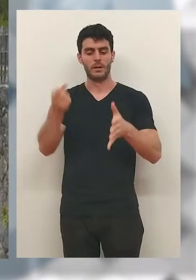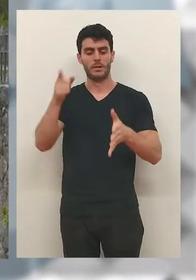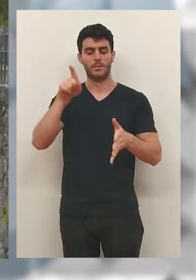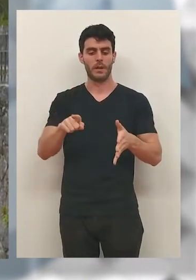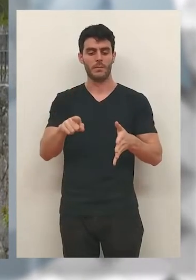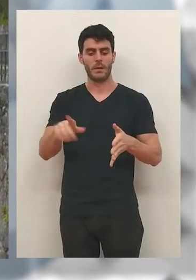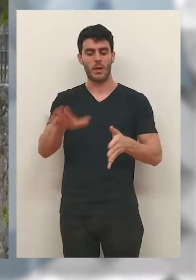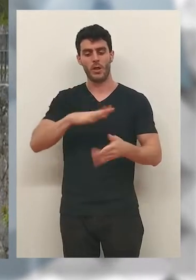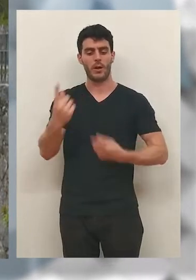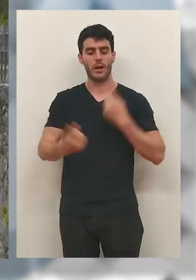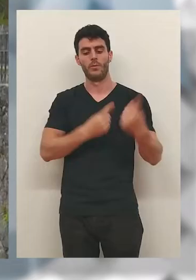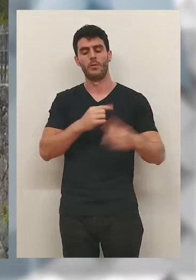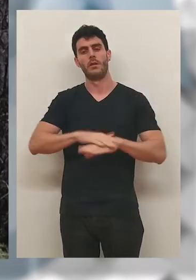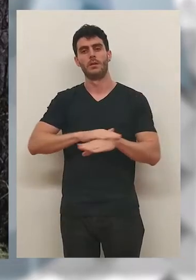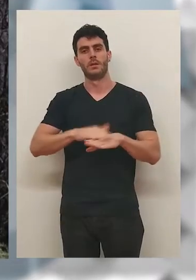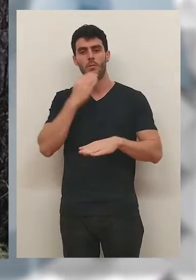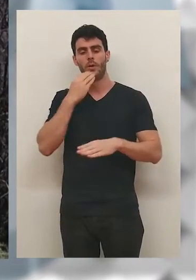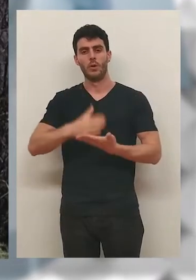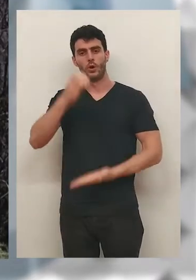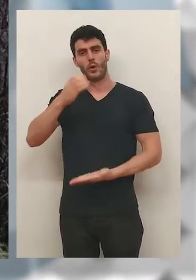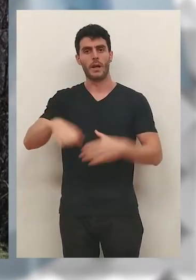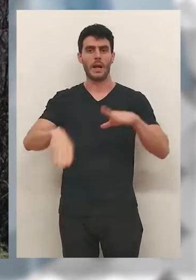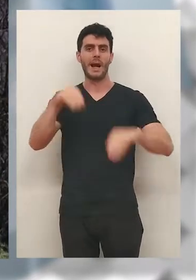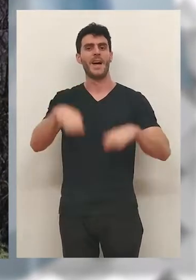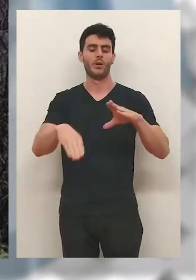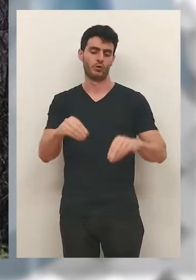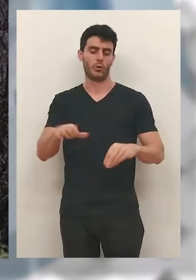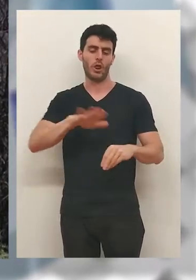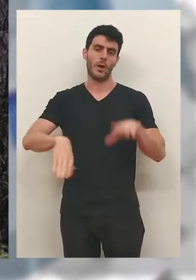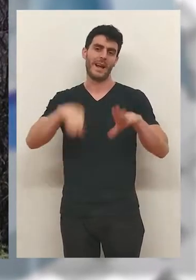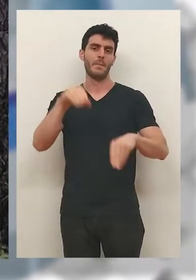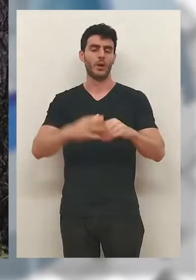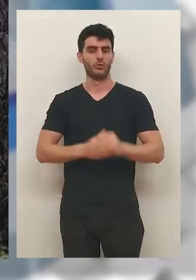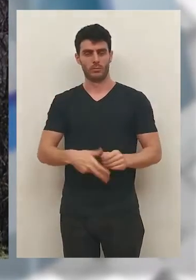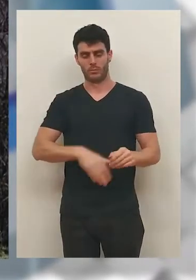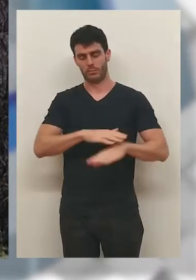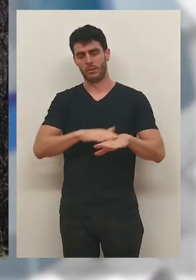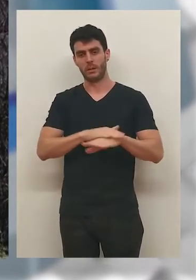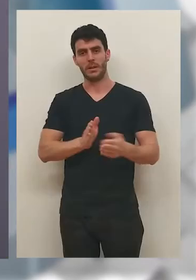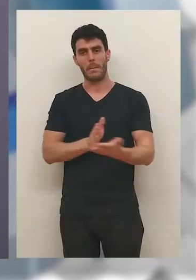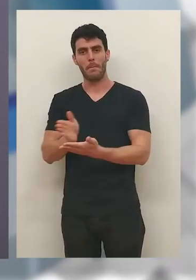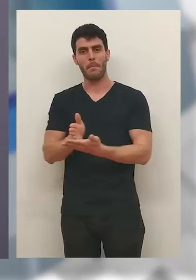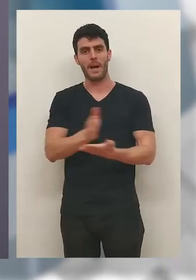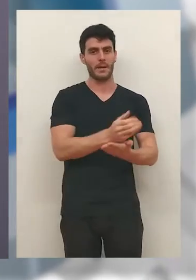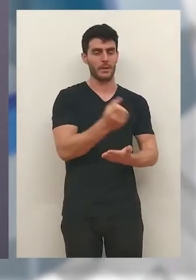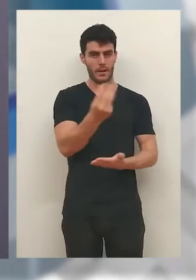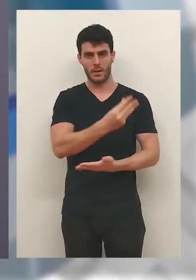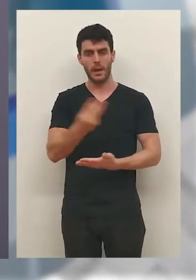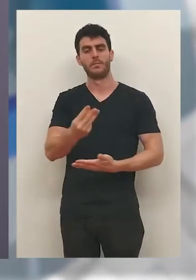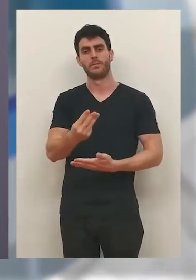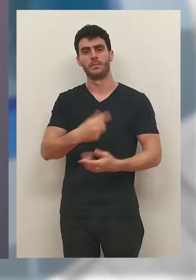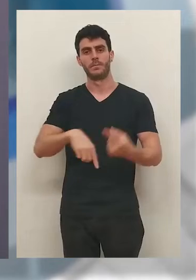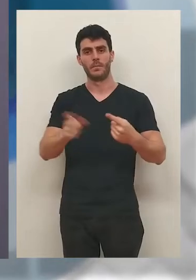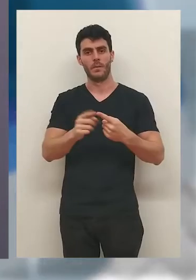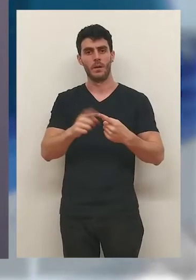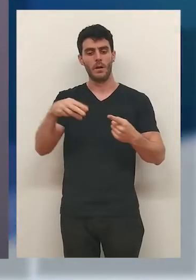y ahí estamos trabajando. Y también algunas zonas, fundamentalmente, por ejemplo, Torrencámeros, en la zona de Cámeros. Hay tres variantes